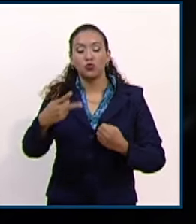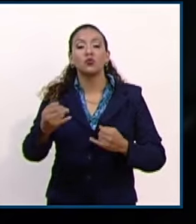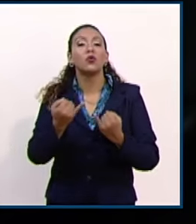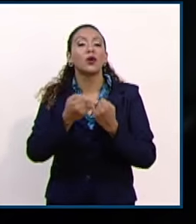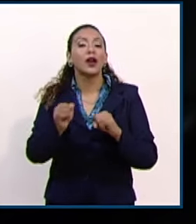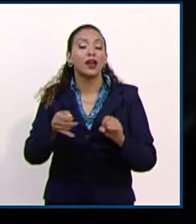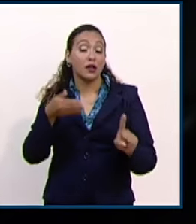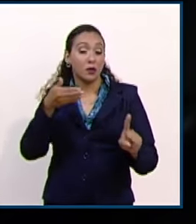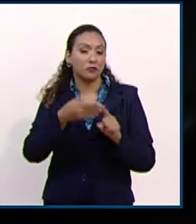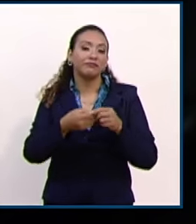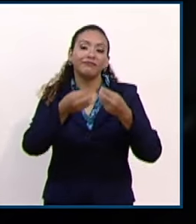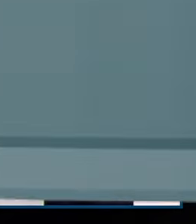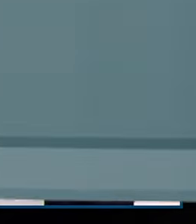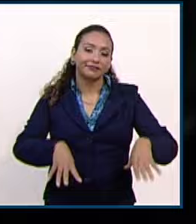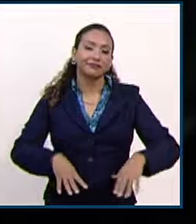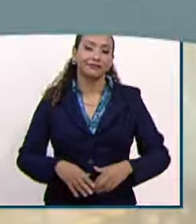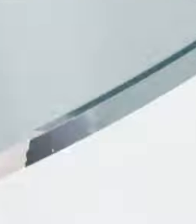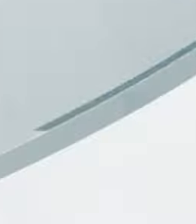objetividad.